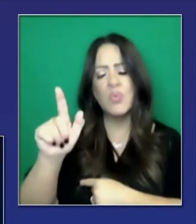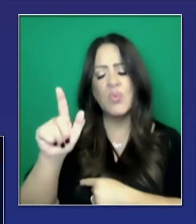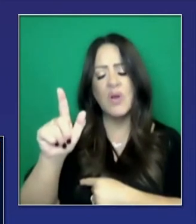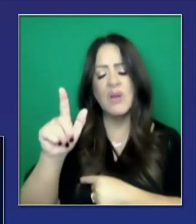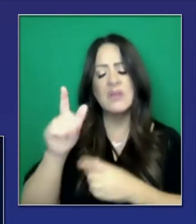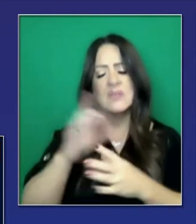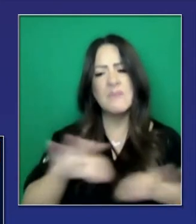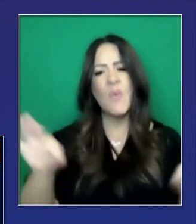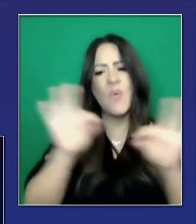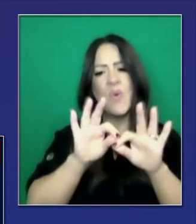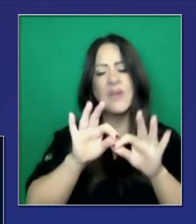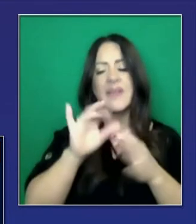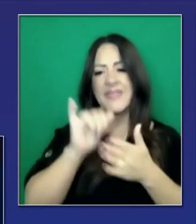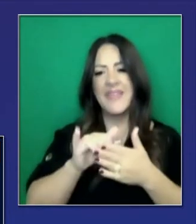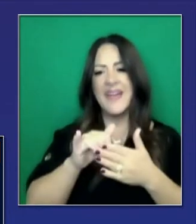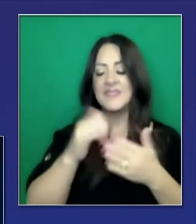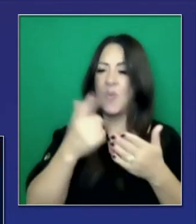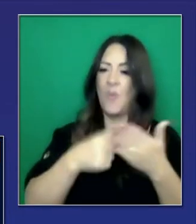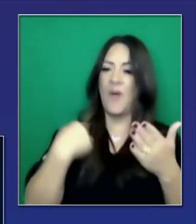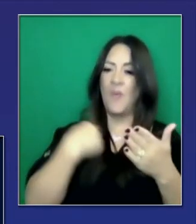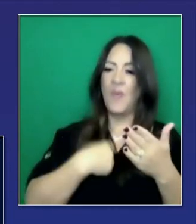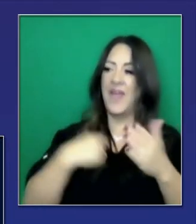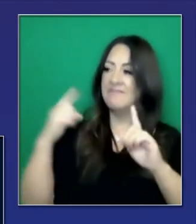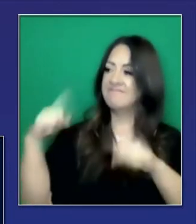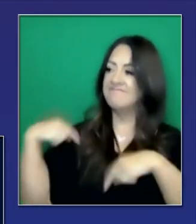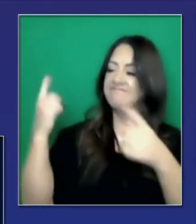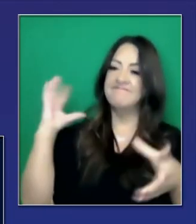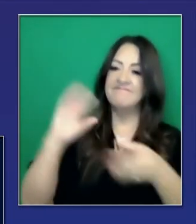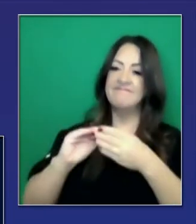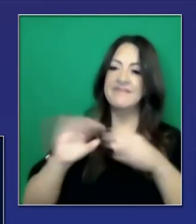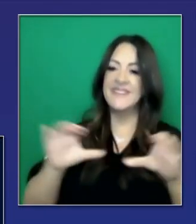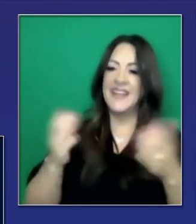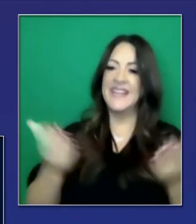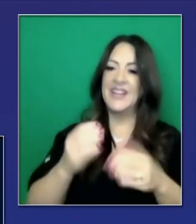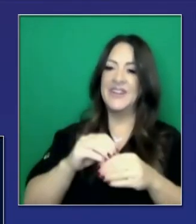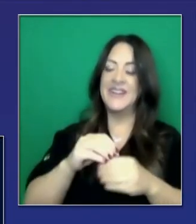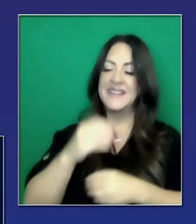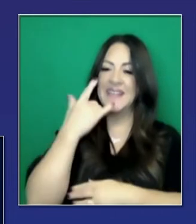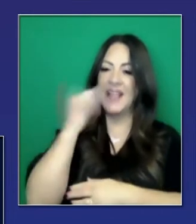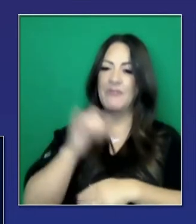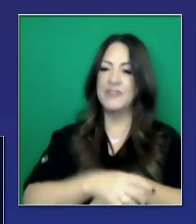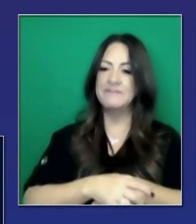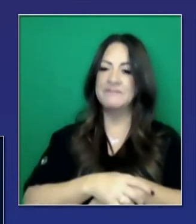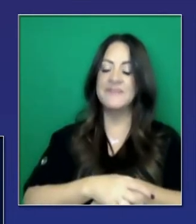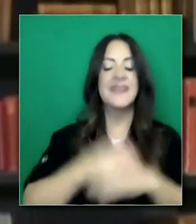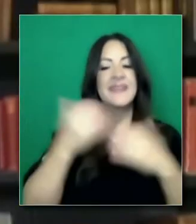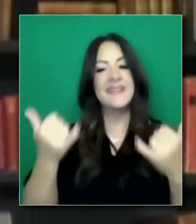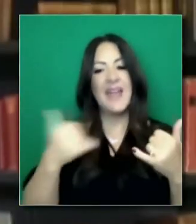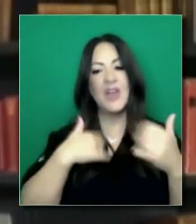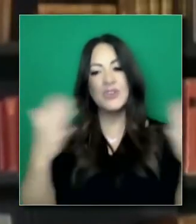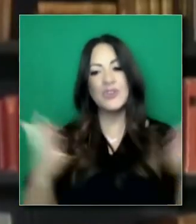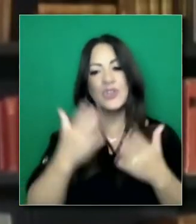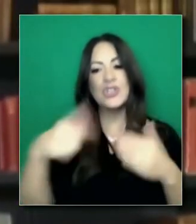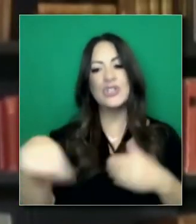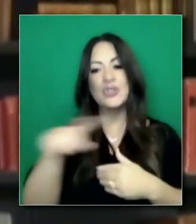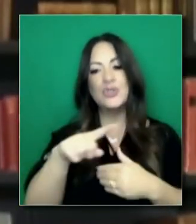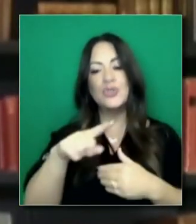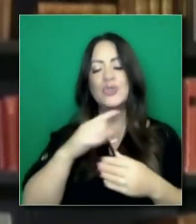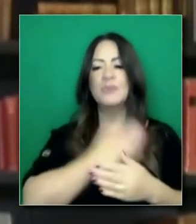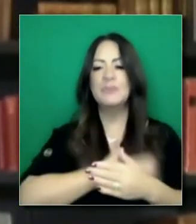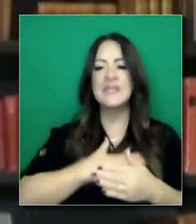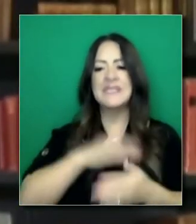a nivel federal y con el trabajo que hemos hecho aquí en el Estado. De modo que con eso, como siempre, quiero alentarles a